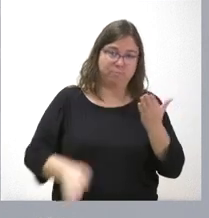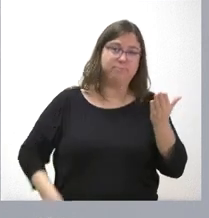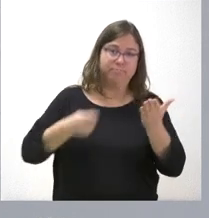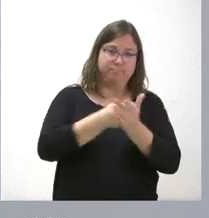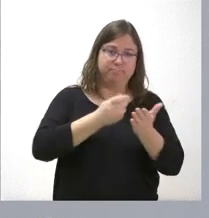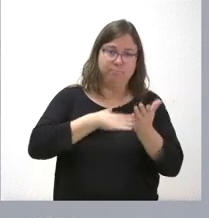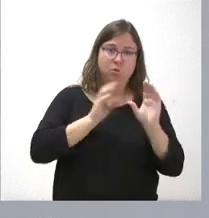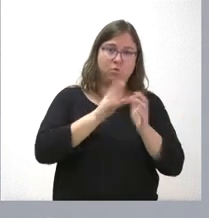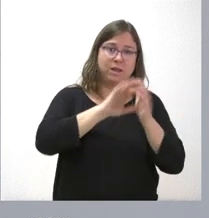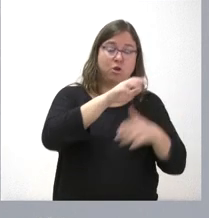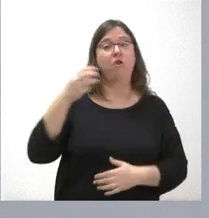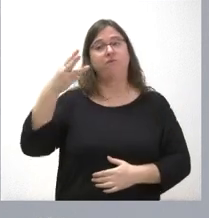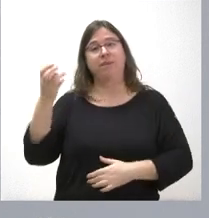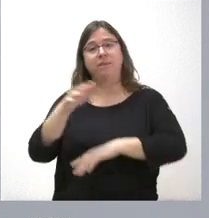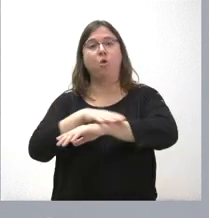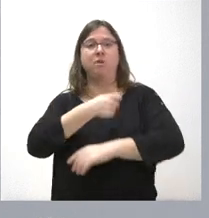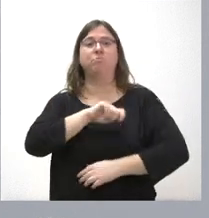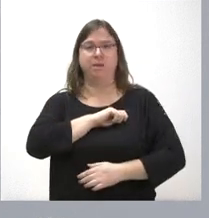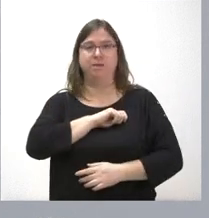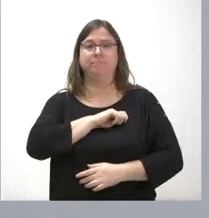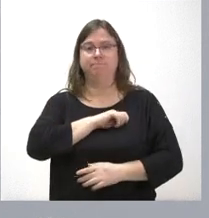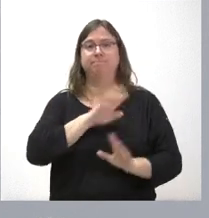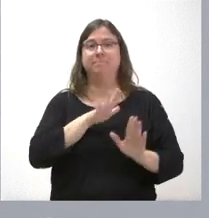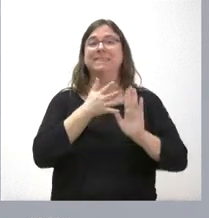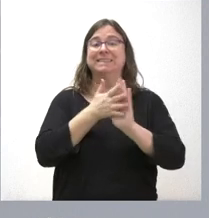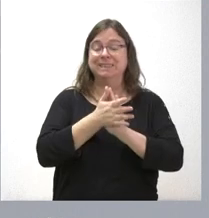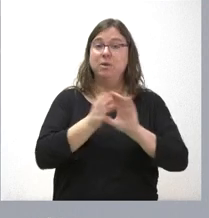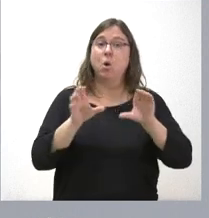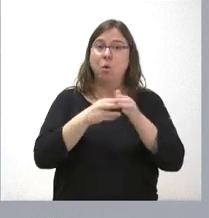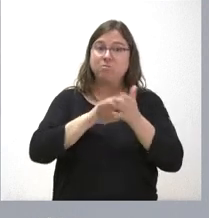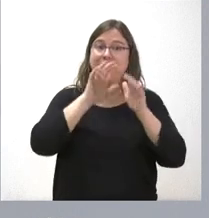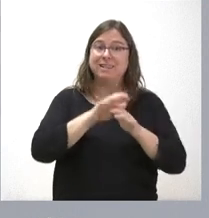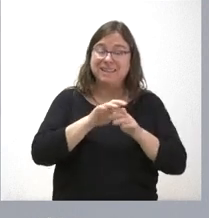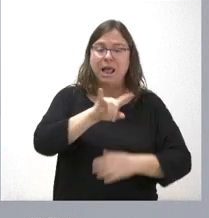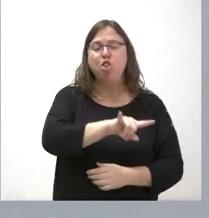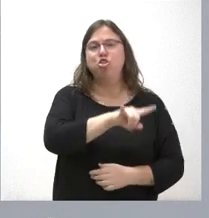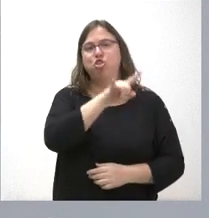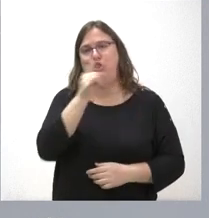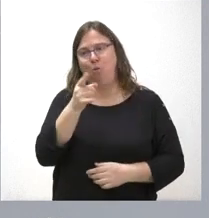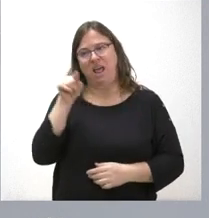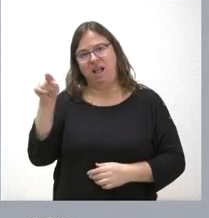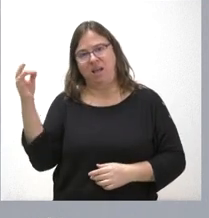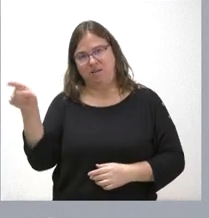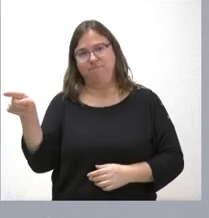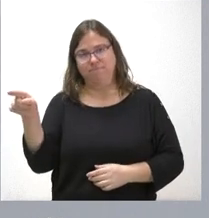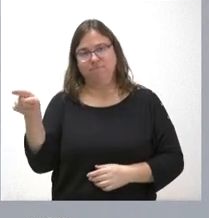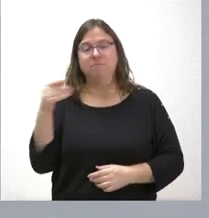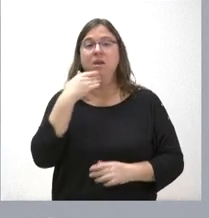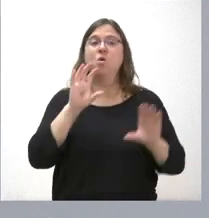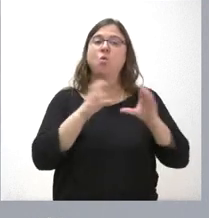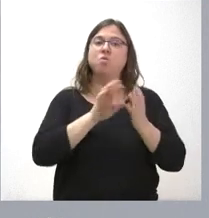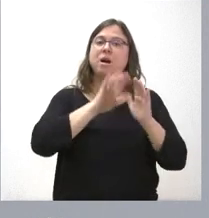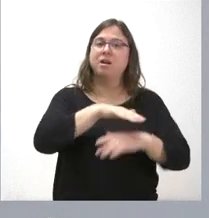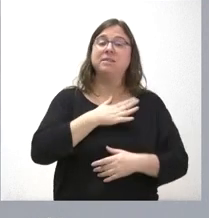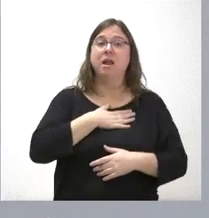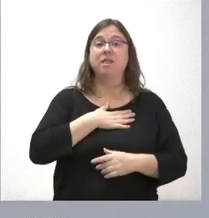de Castilla y León y 300 en el Gobierno de España. Por tanto, la Junta de Castilla y León pone el doble de lo que pone el Gobierno de España, la Junta de Castilla y León